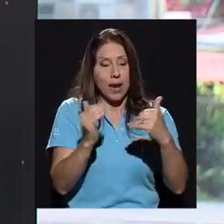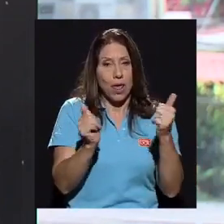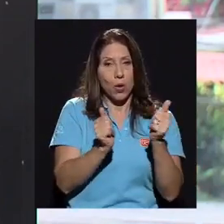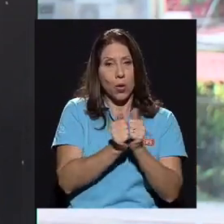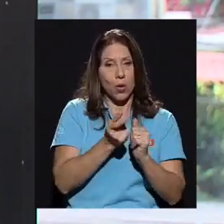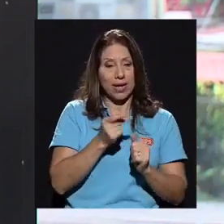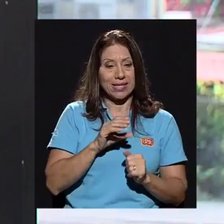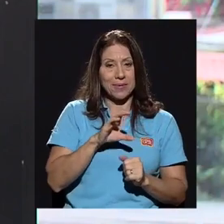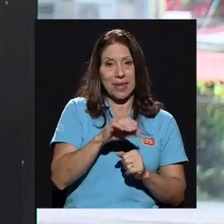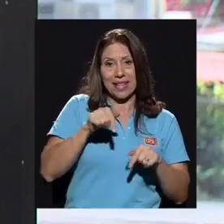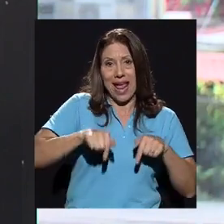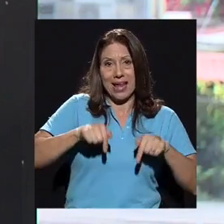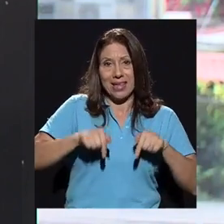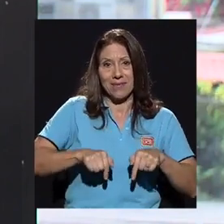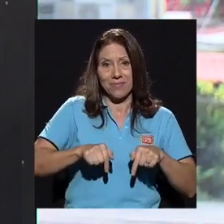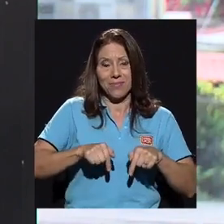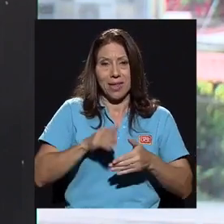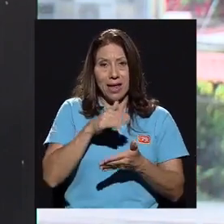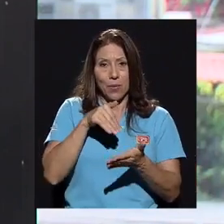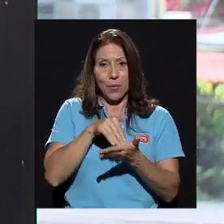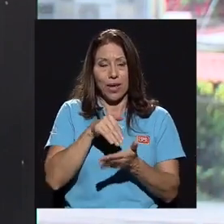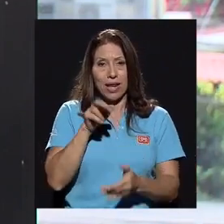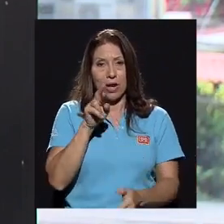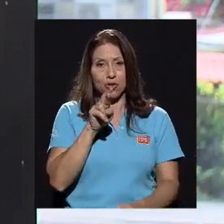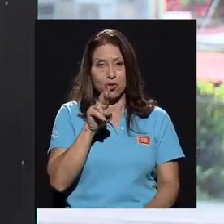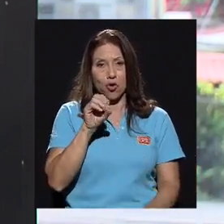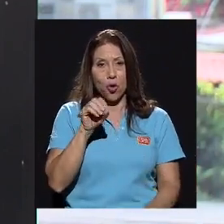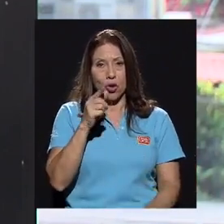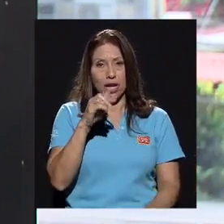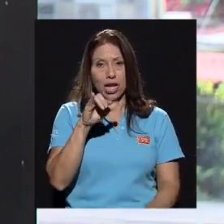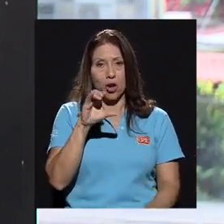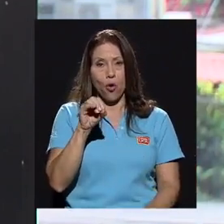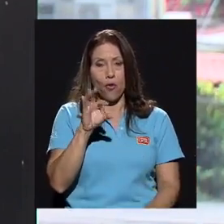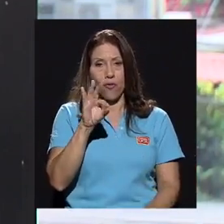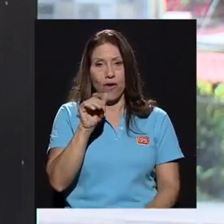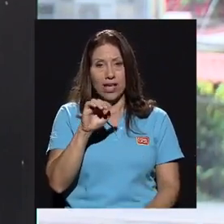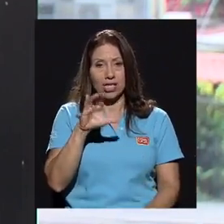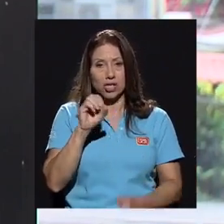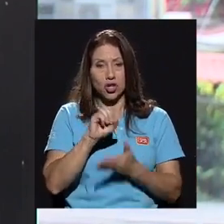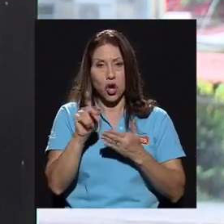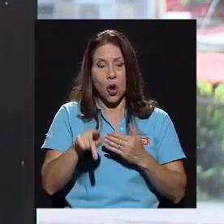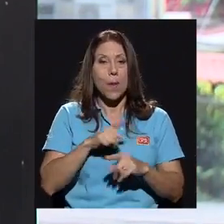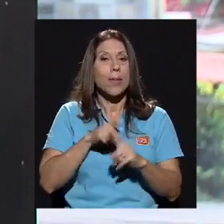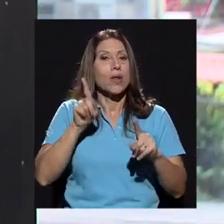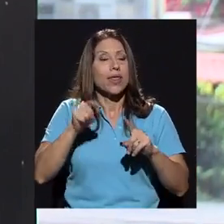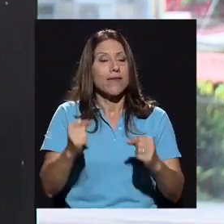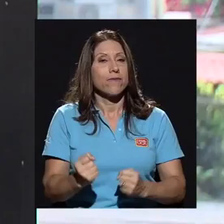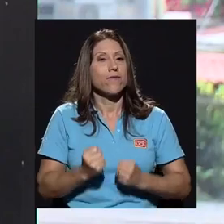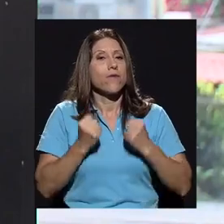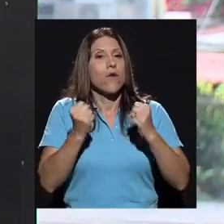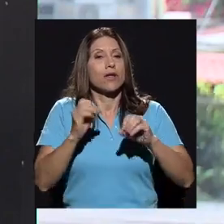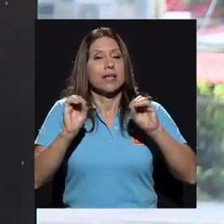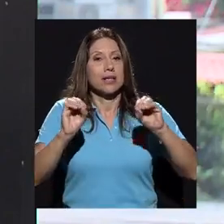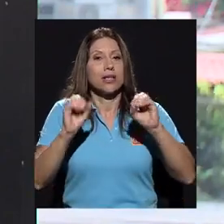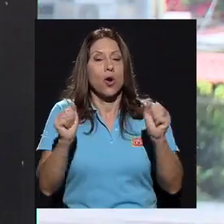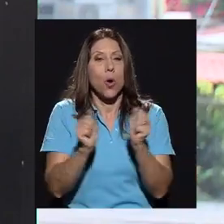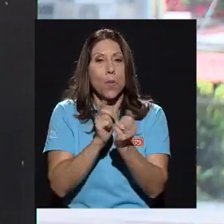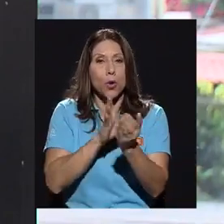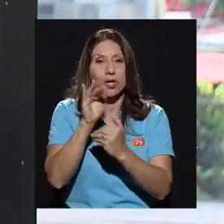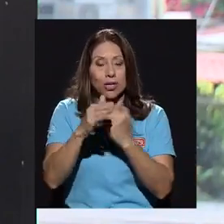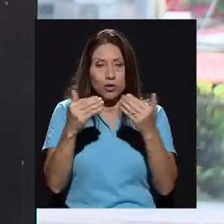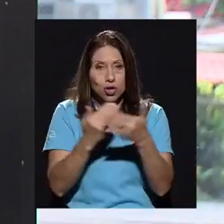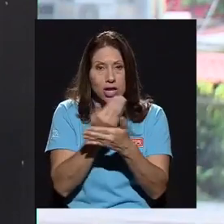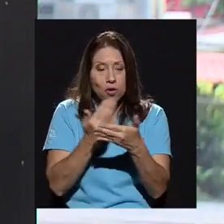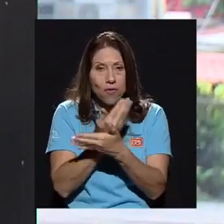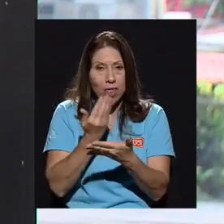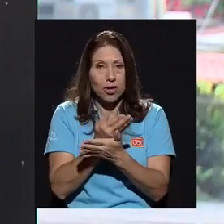aquí en la Rodrigo Facio. Pero sí hay que fortalecer lo que es la docencia con proyectos innovadores. Por ejemplo, en la sede del